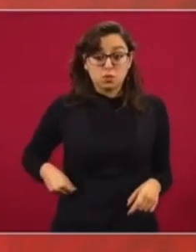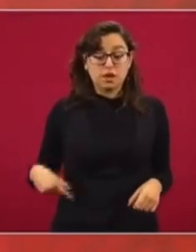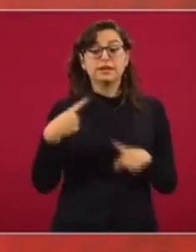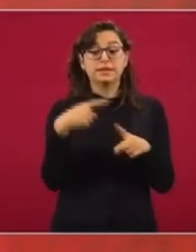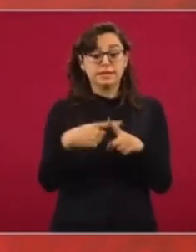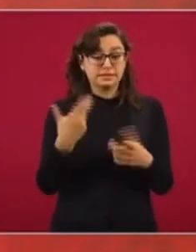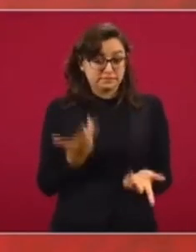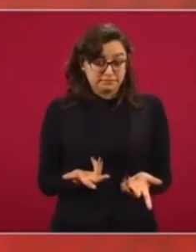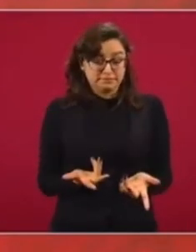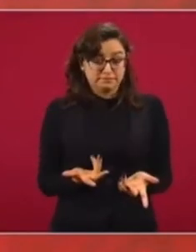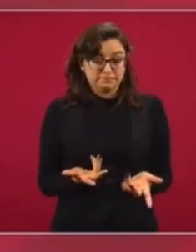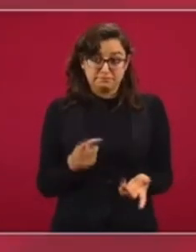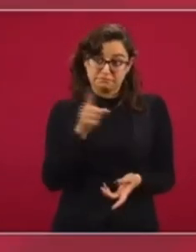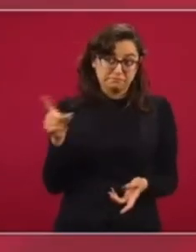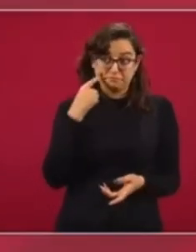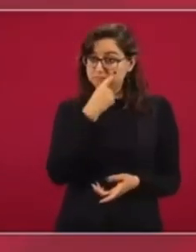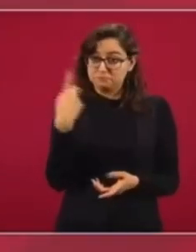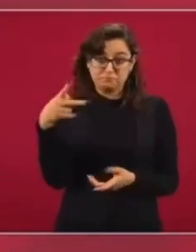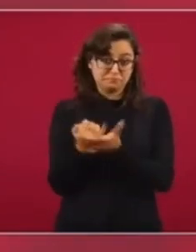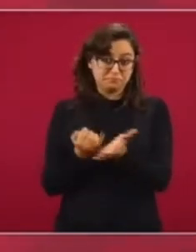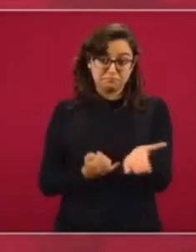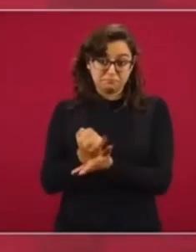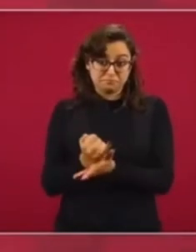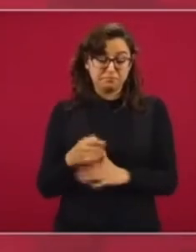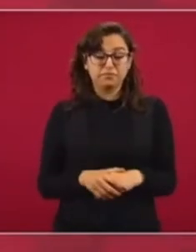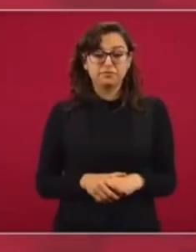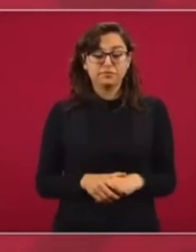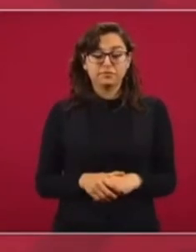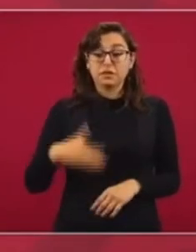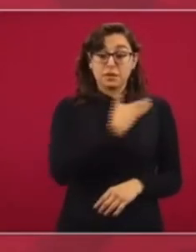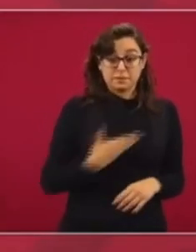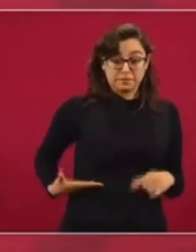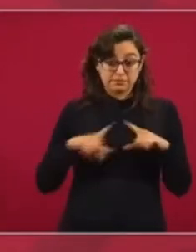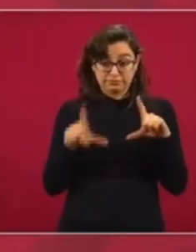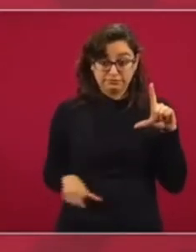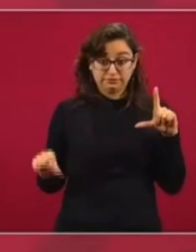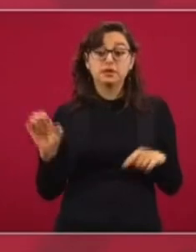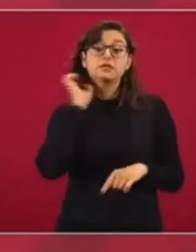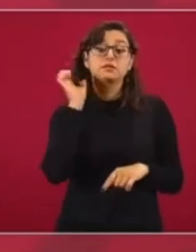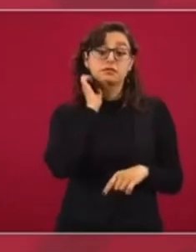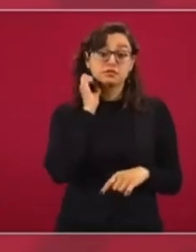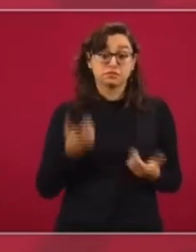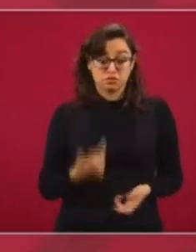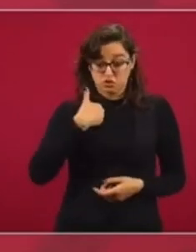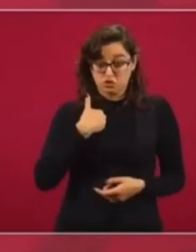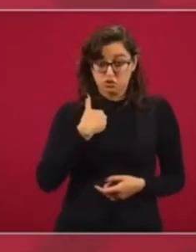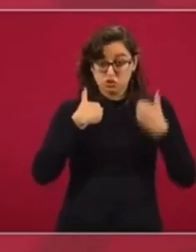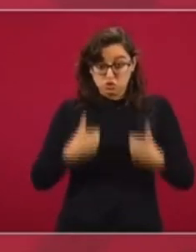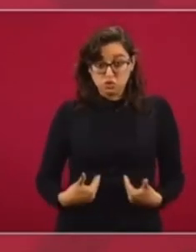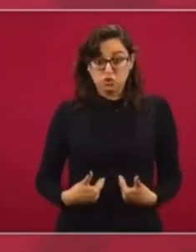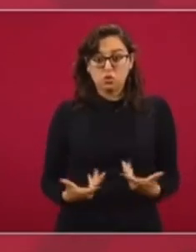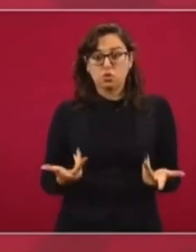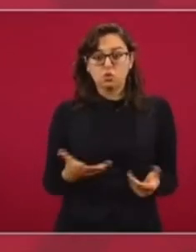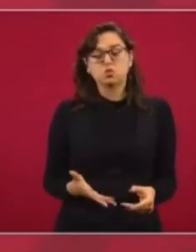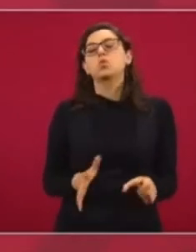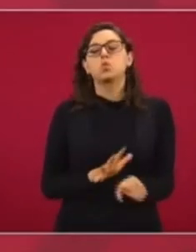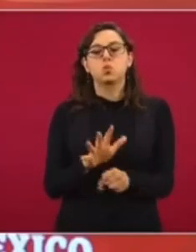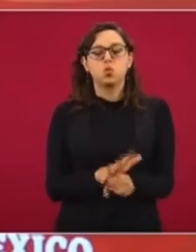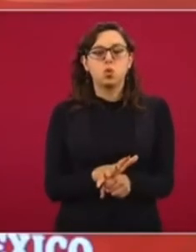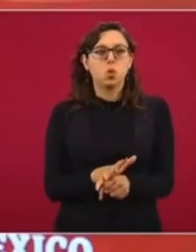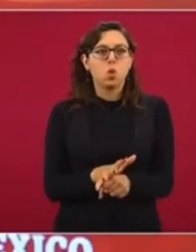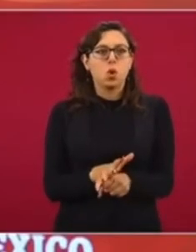son los responsables. La postura del Ejecutivo, mi postura, es de que no haya